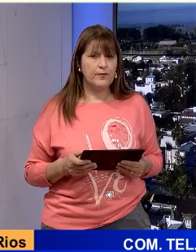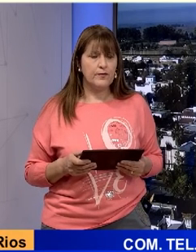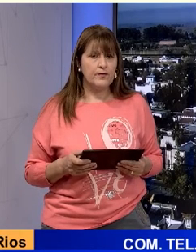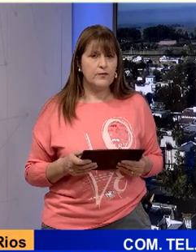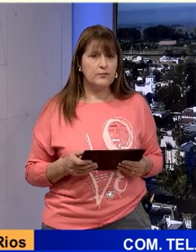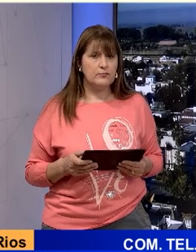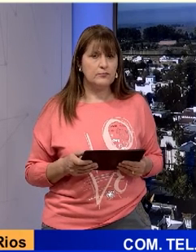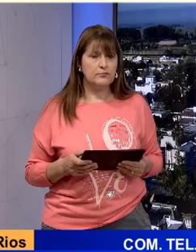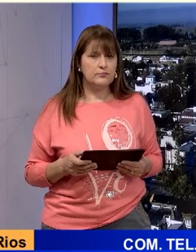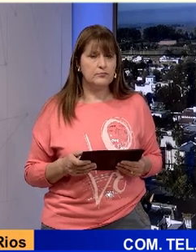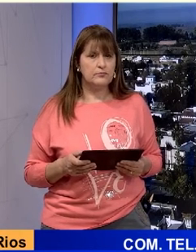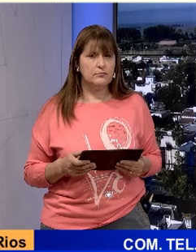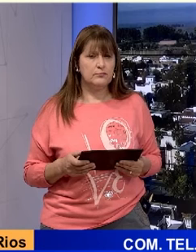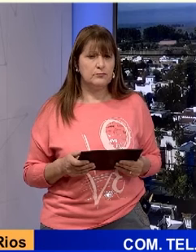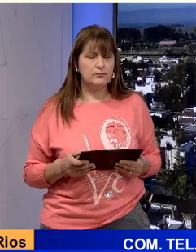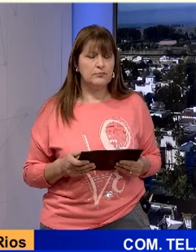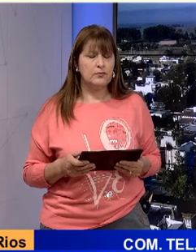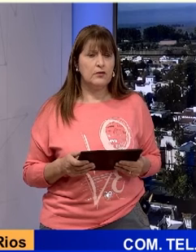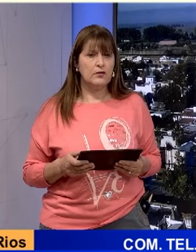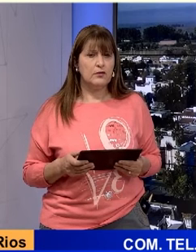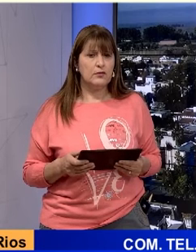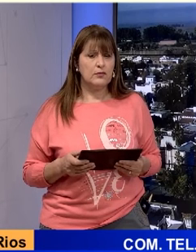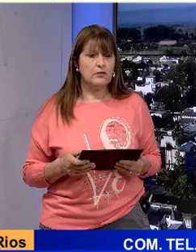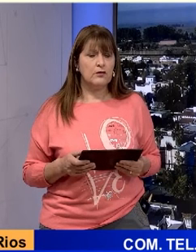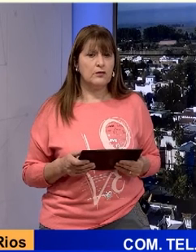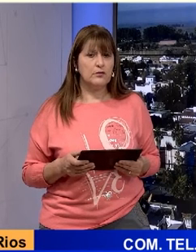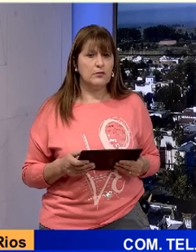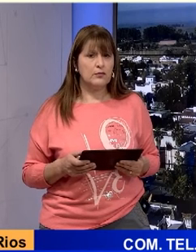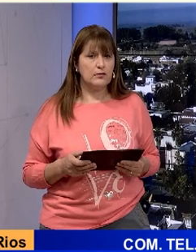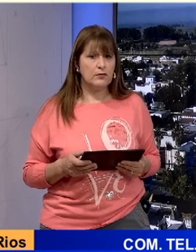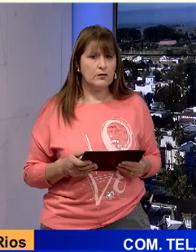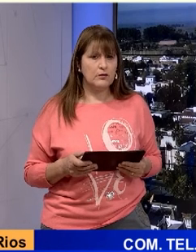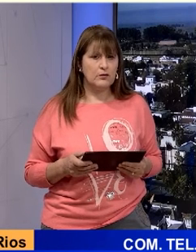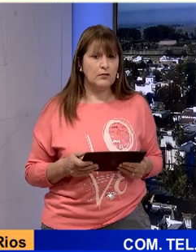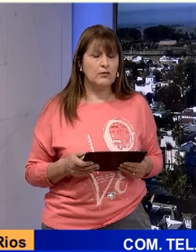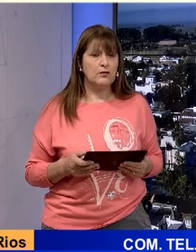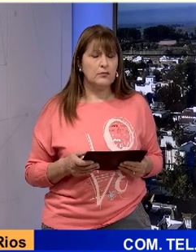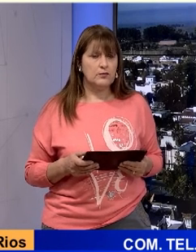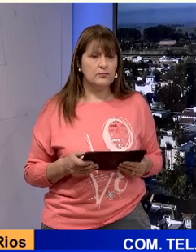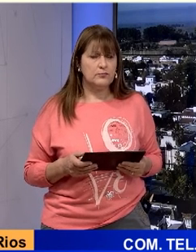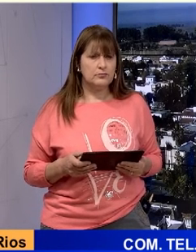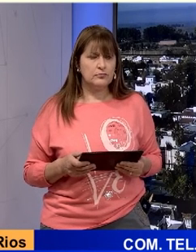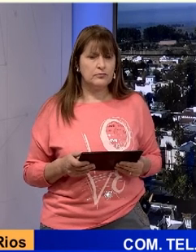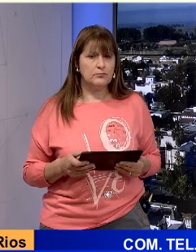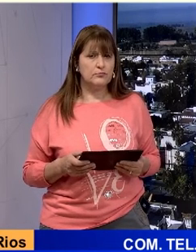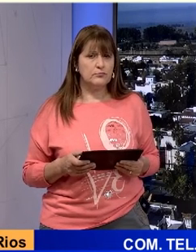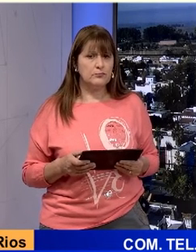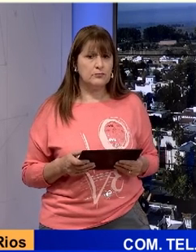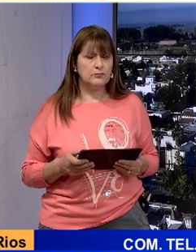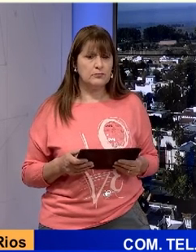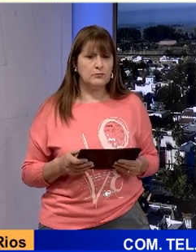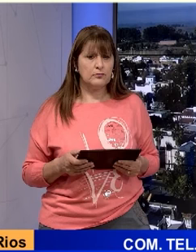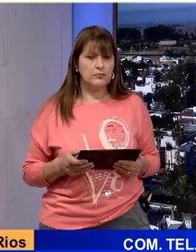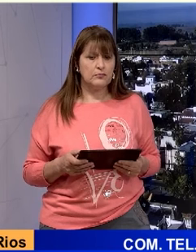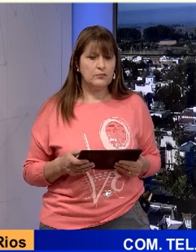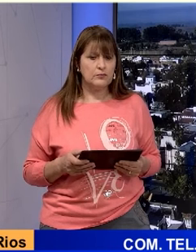dentro de un protocolo sanitario que se respeta dentro de los pasillos de tribunales, pero por eso es público que se hizo la justa